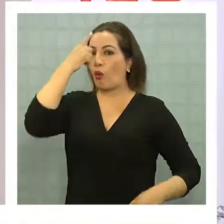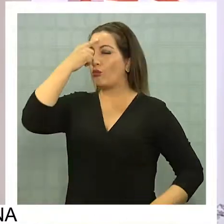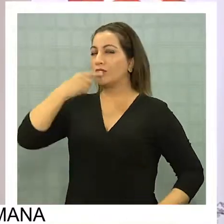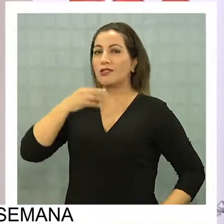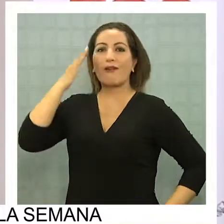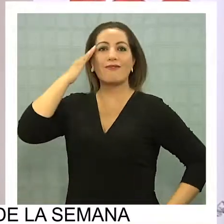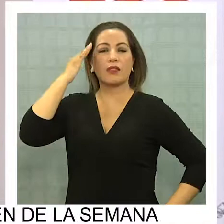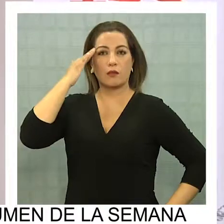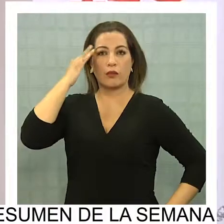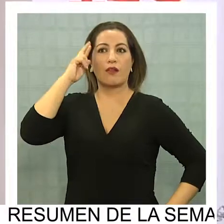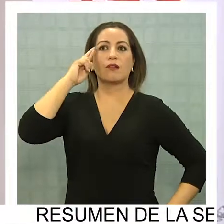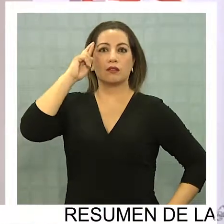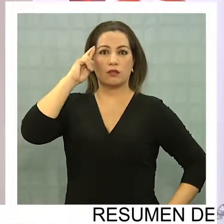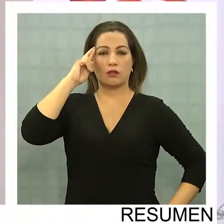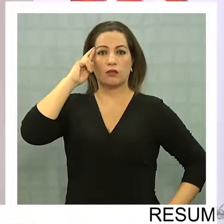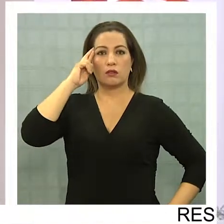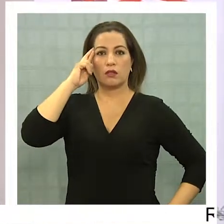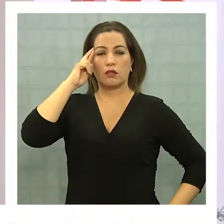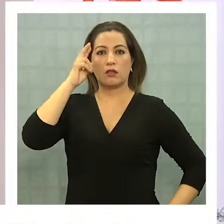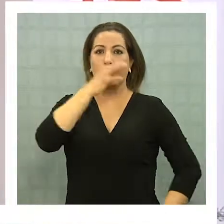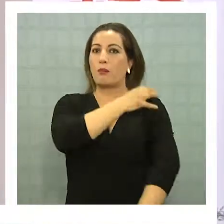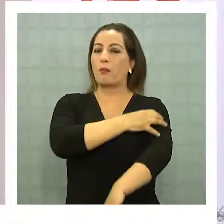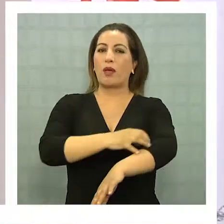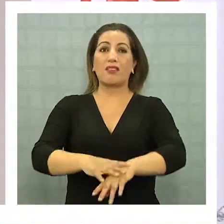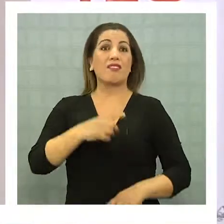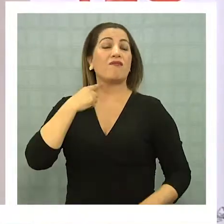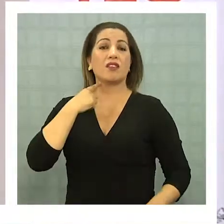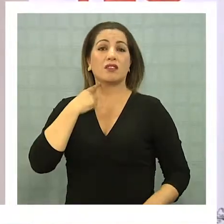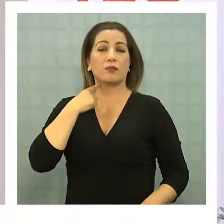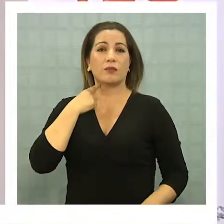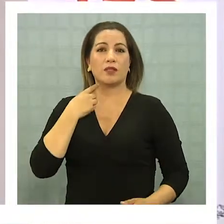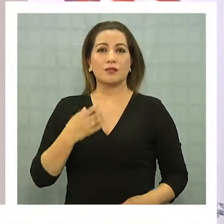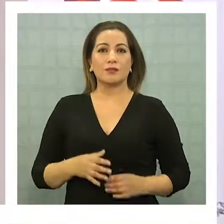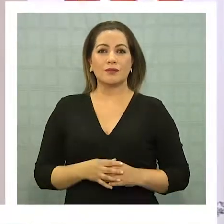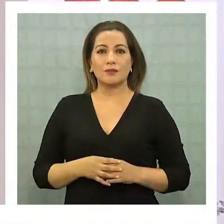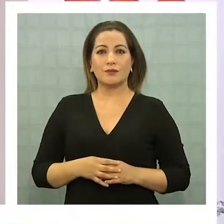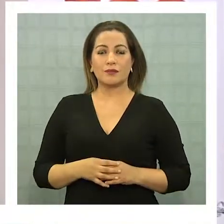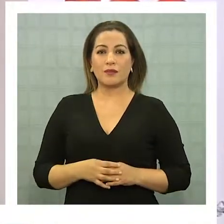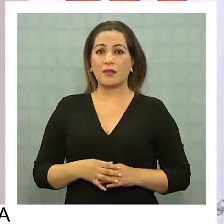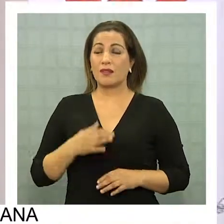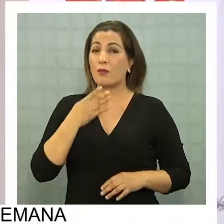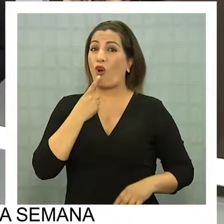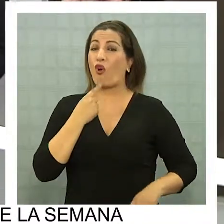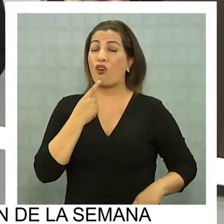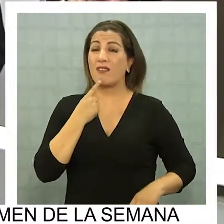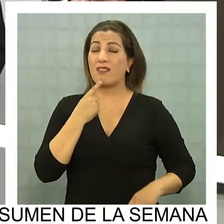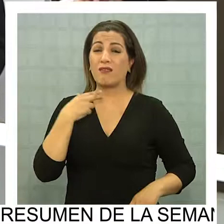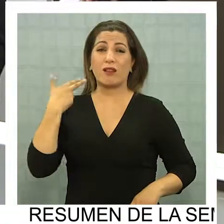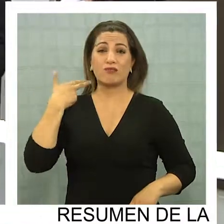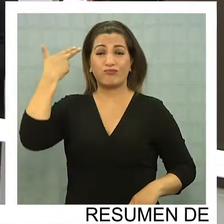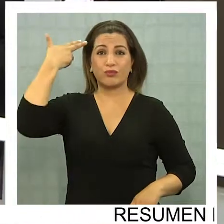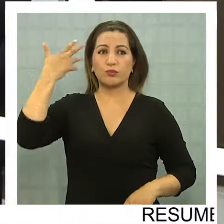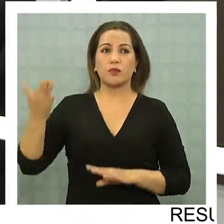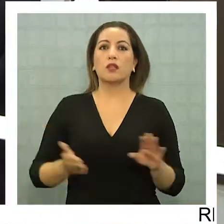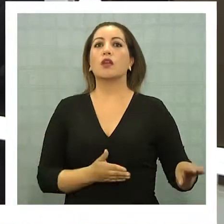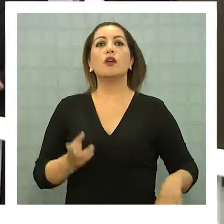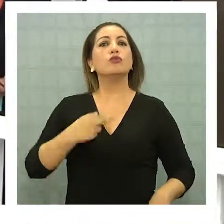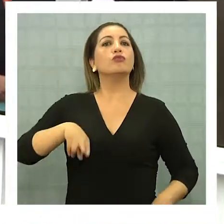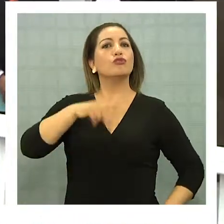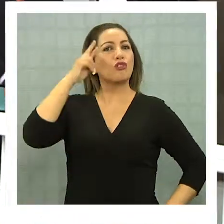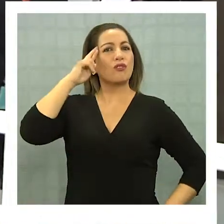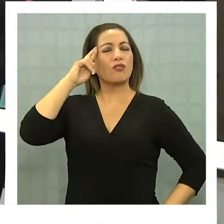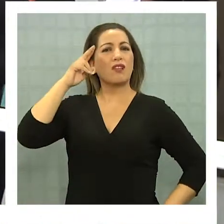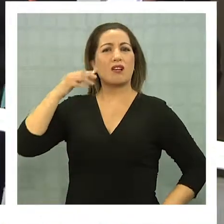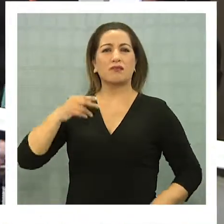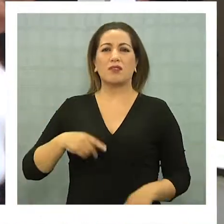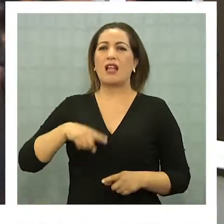en todo el país hubo víctimas, ¿no? Y en todo el país se cometieron horribles crímenes. Nos refleja y nos recuerda las cosas